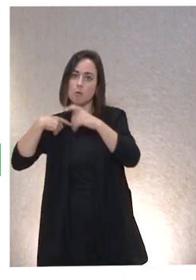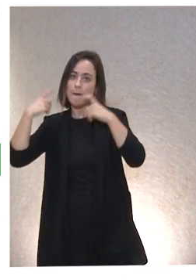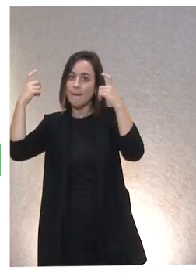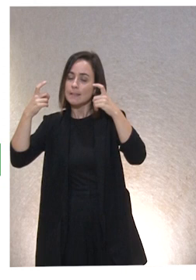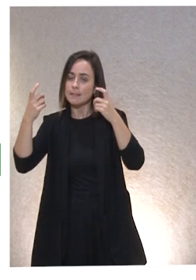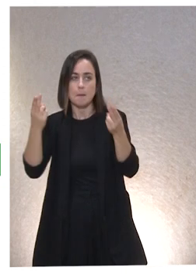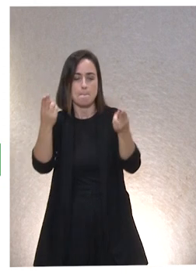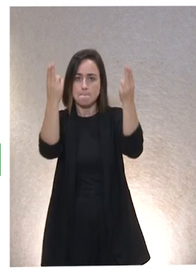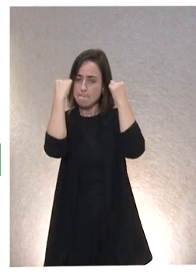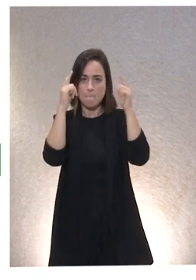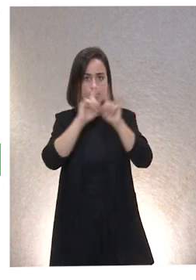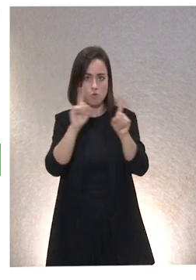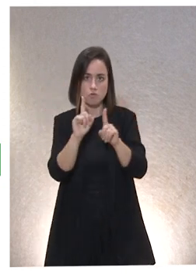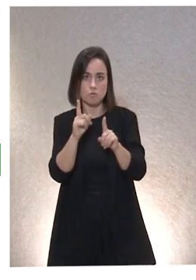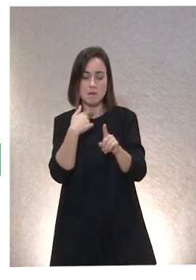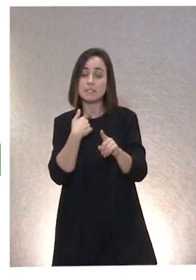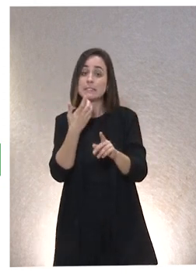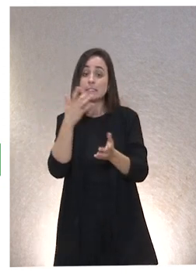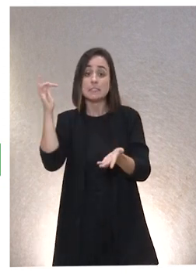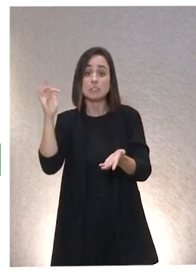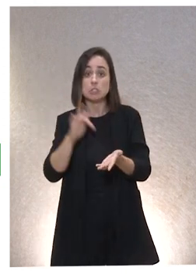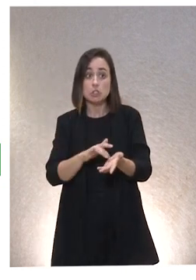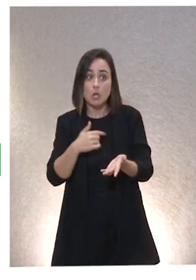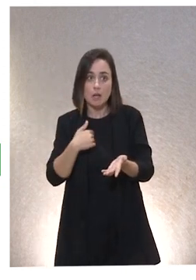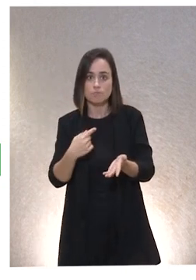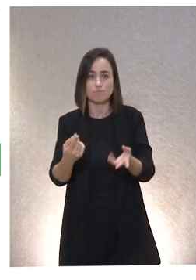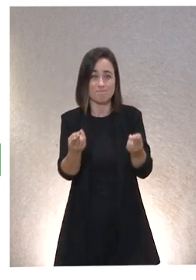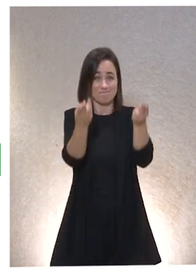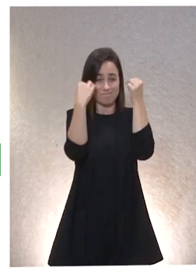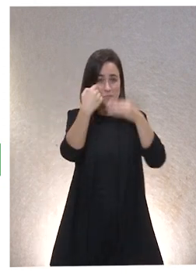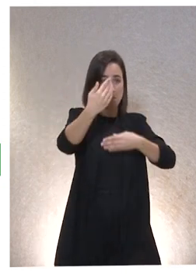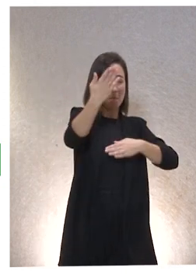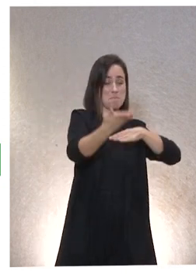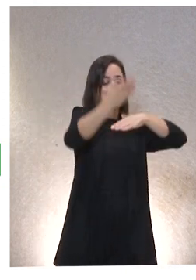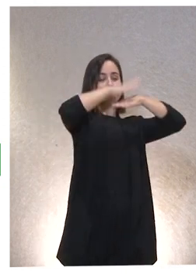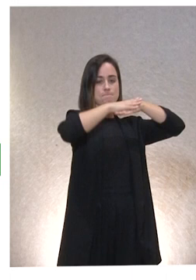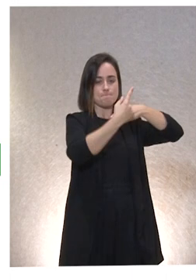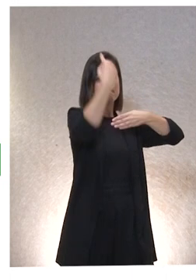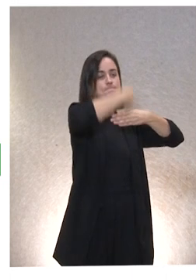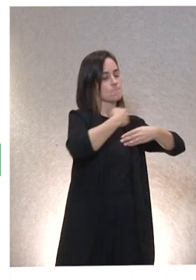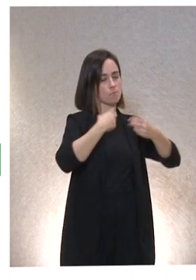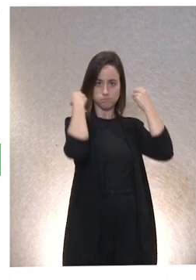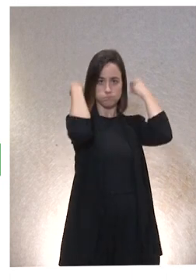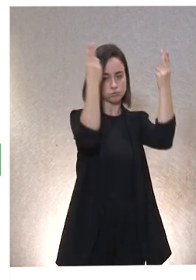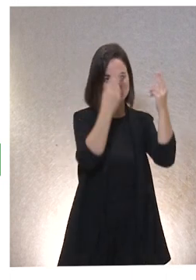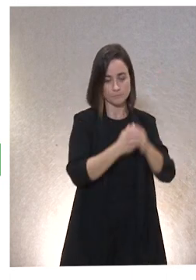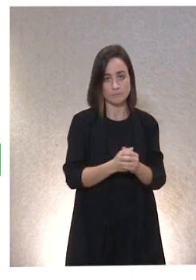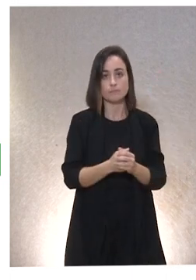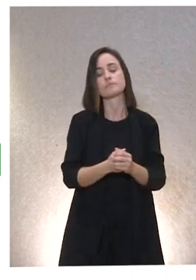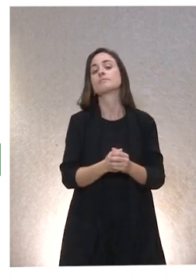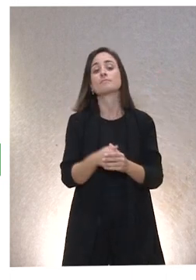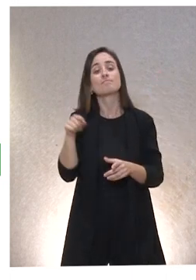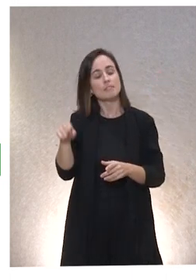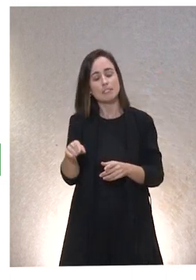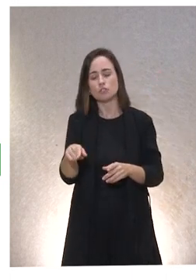reclamaré, en la medida en que tenga conciencia, cuando soy sometido. Y eso es lo que cuenta decisivamente, no ser sometido.